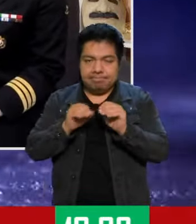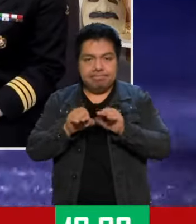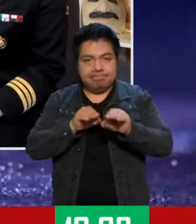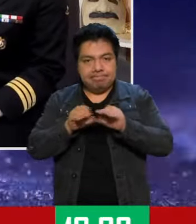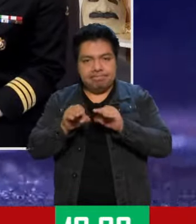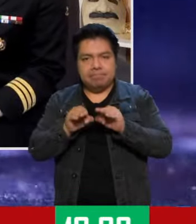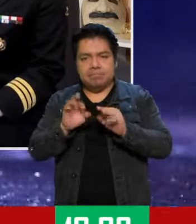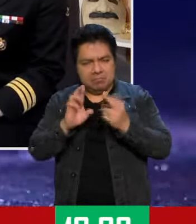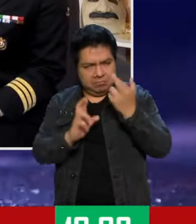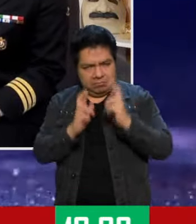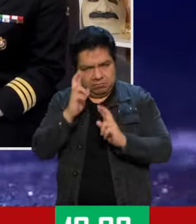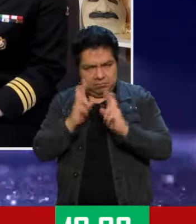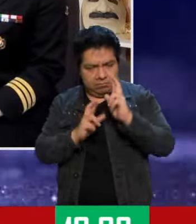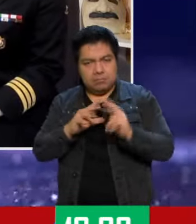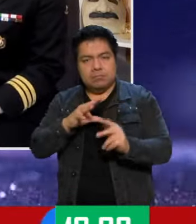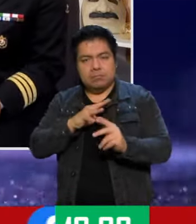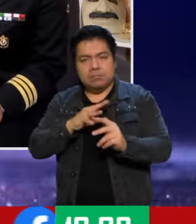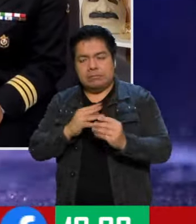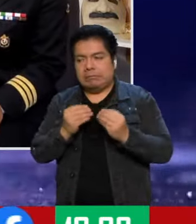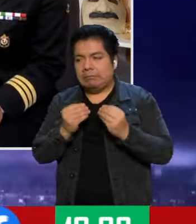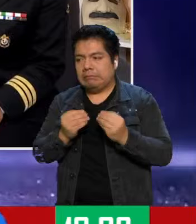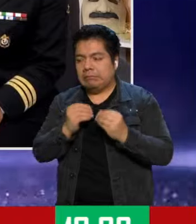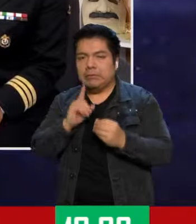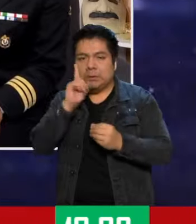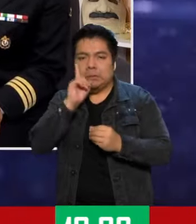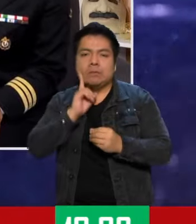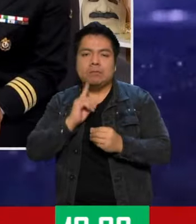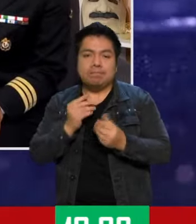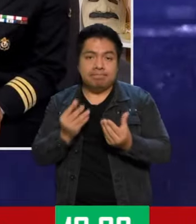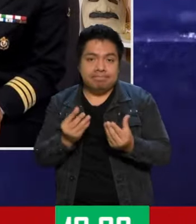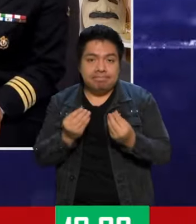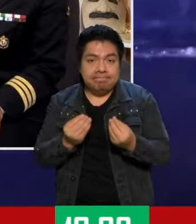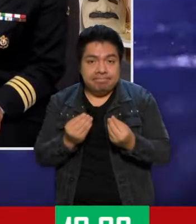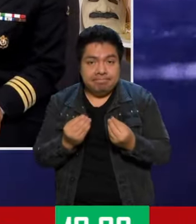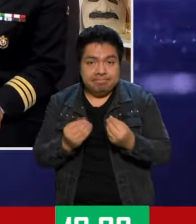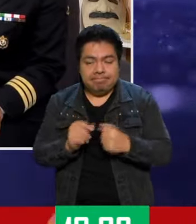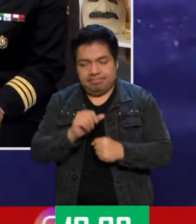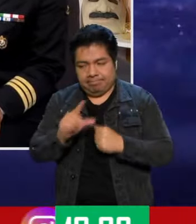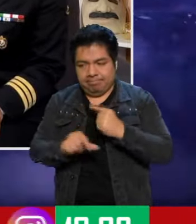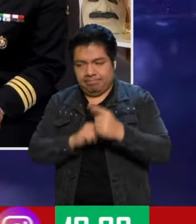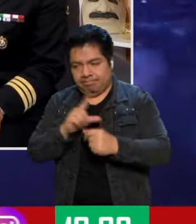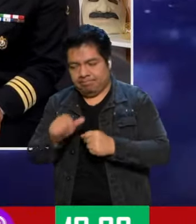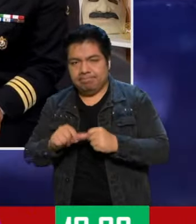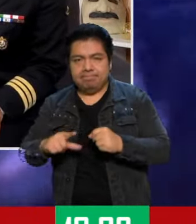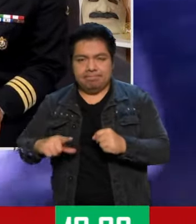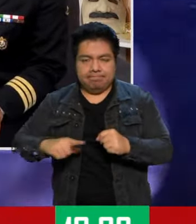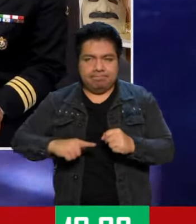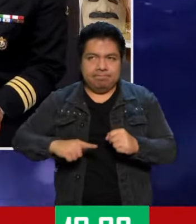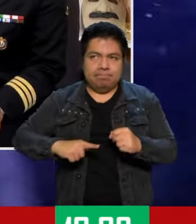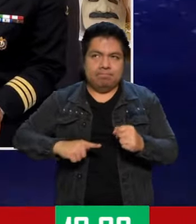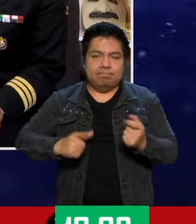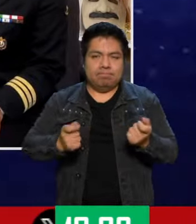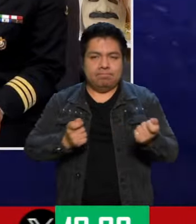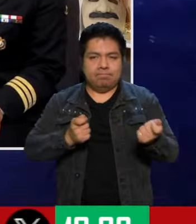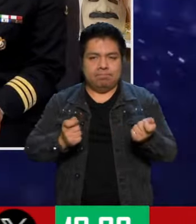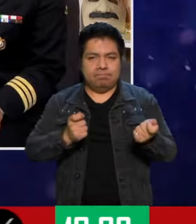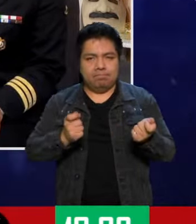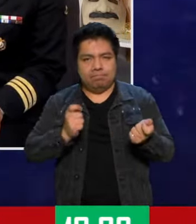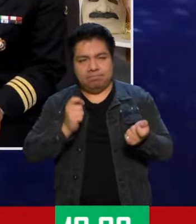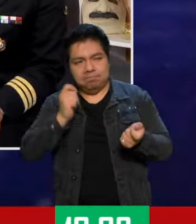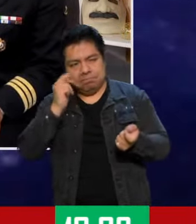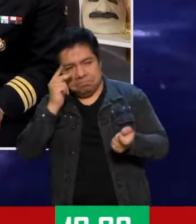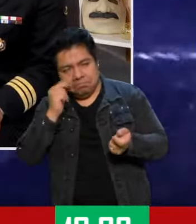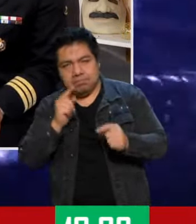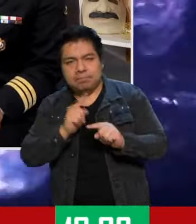revolución tuvieron una presencia. hombre, sin las mujeres en la revolución no Ya luego cuando empezaba a gobernar este... Porficuas. Pues ya